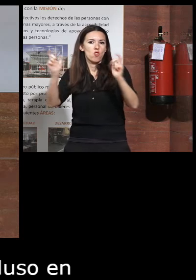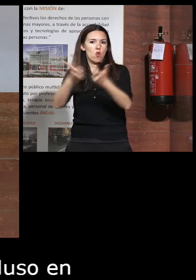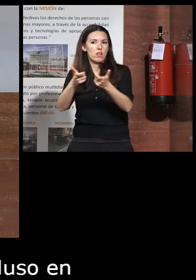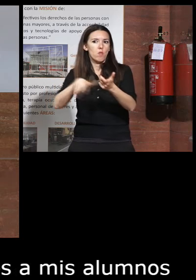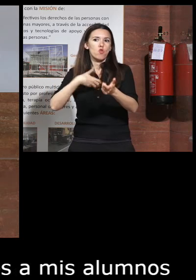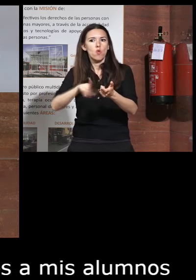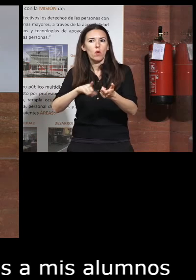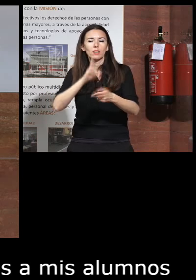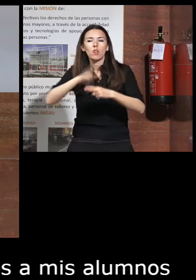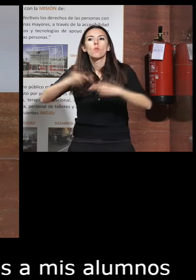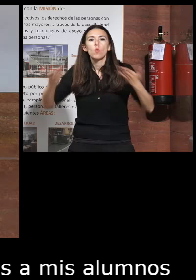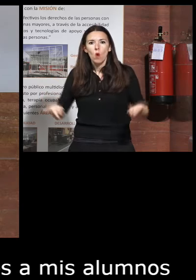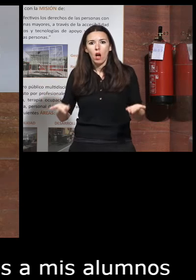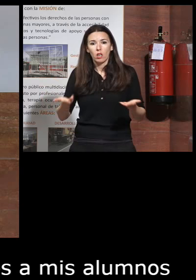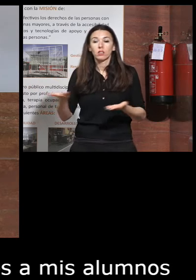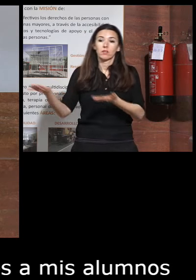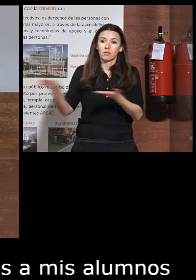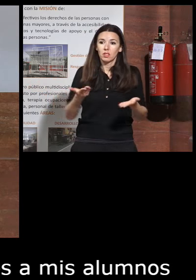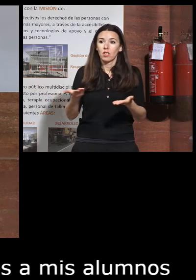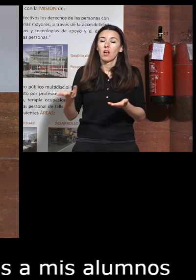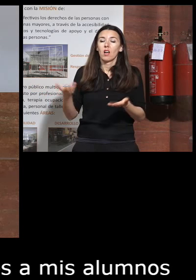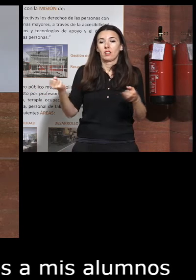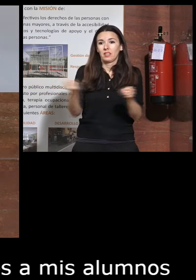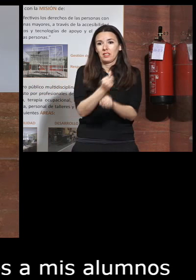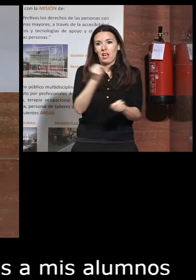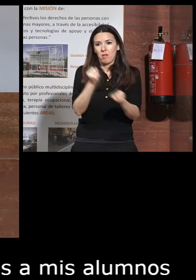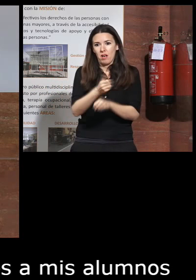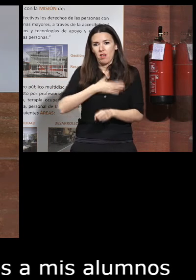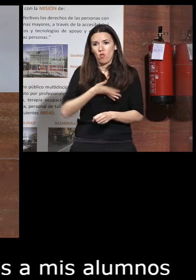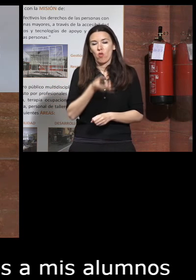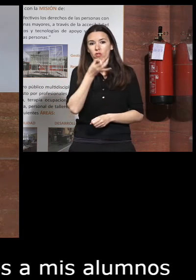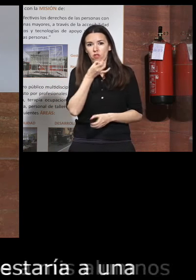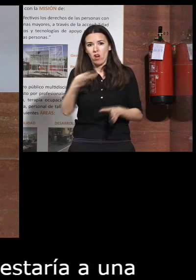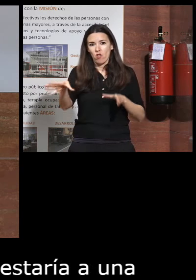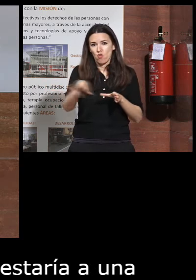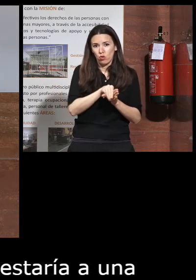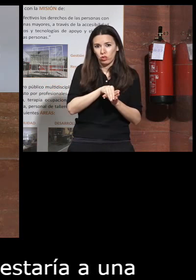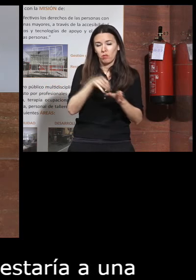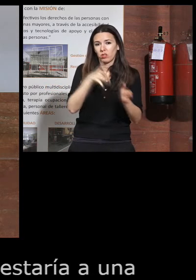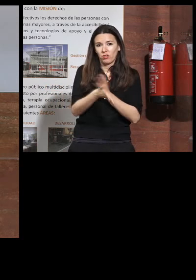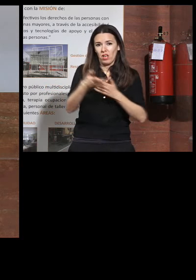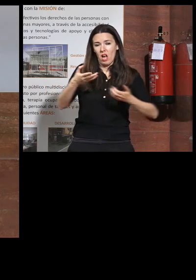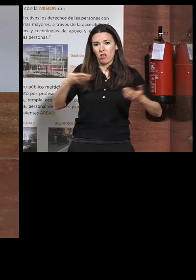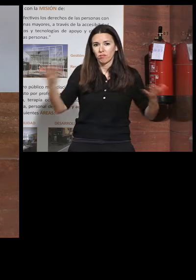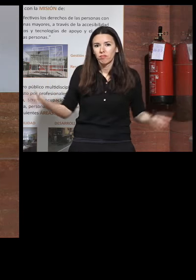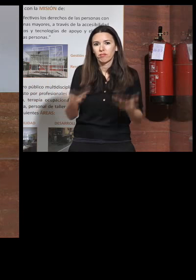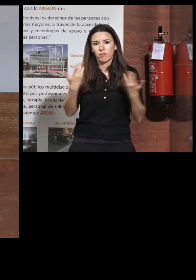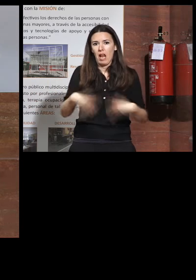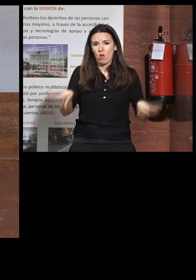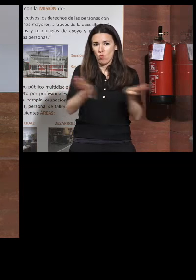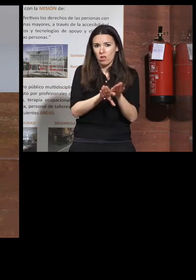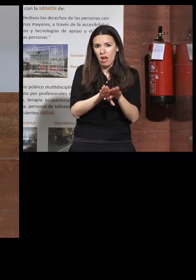entonces os invito a ello estamos trabajando desde ese diccionario inclusivo desde ese potenciar equidades